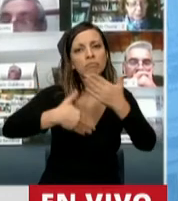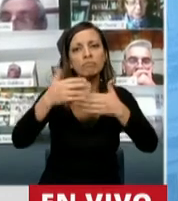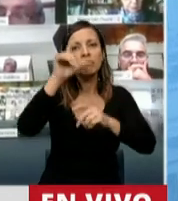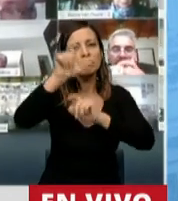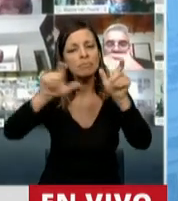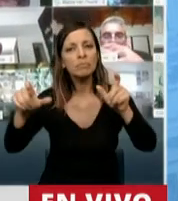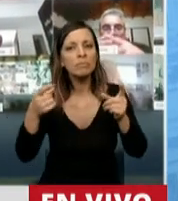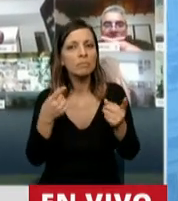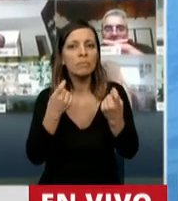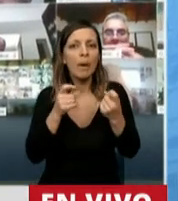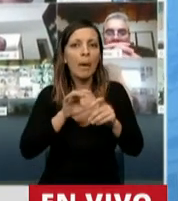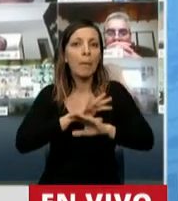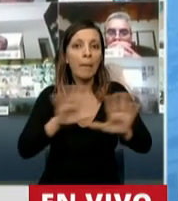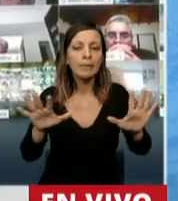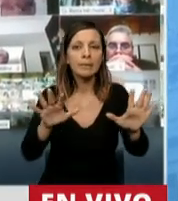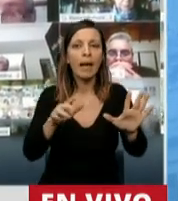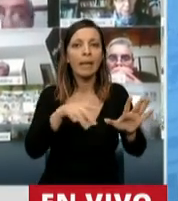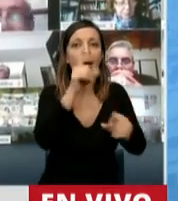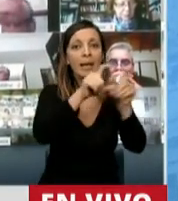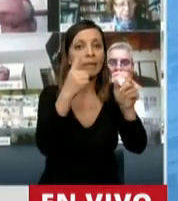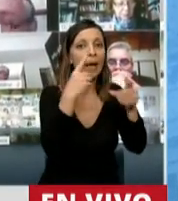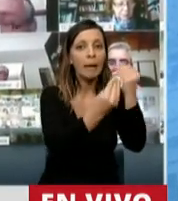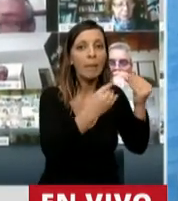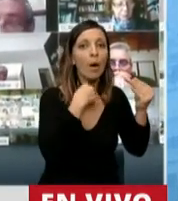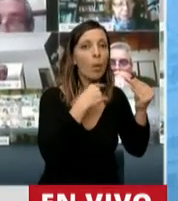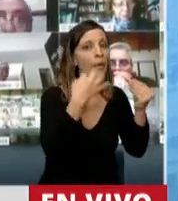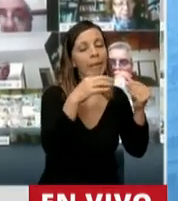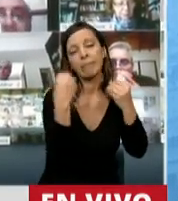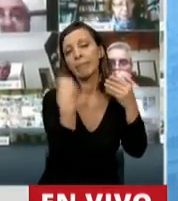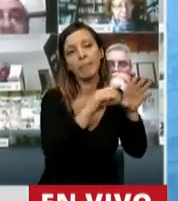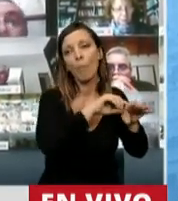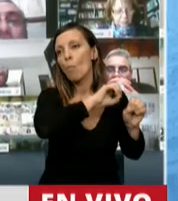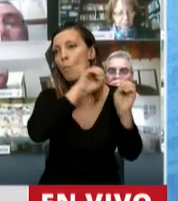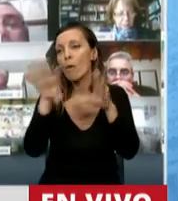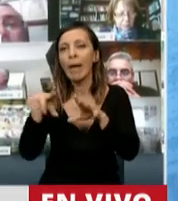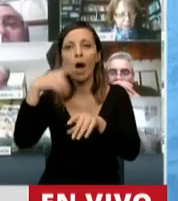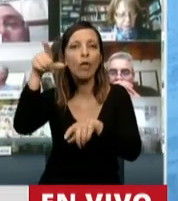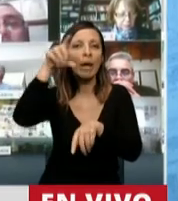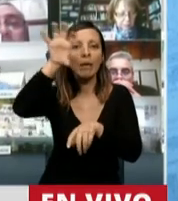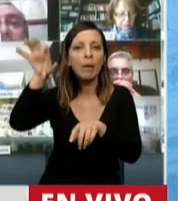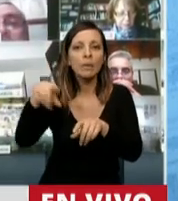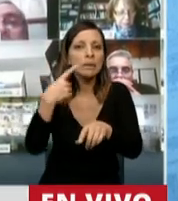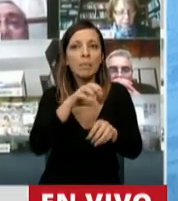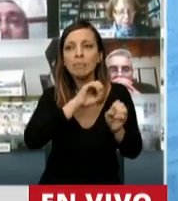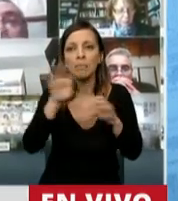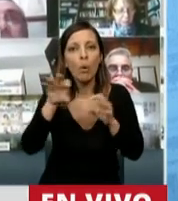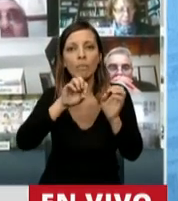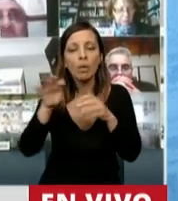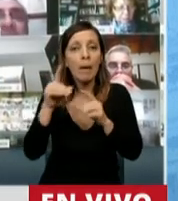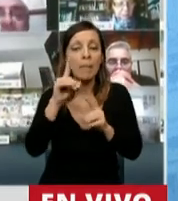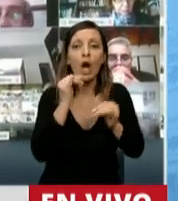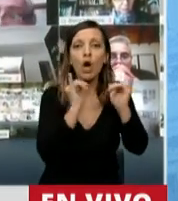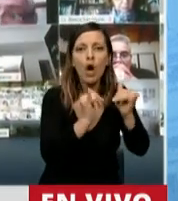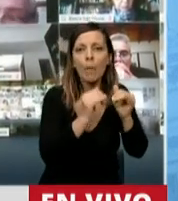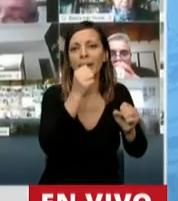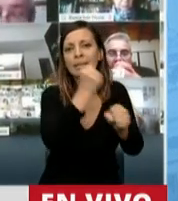Necesitamos frenar el éxodo jujeño para que no se vayan, que se van periódicamente miles de jóvenes,